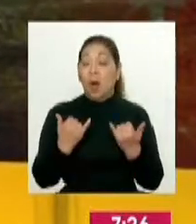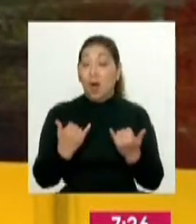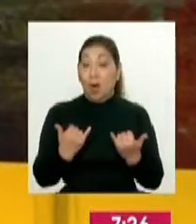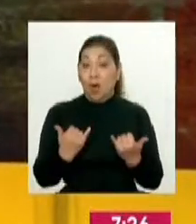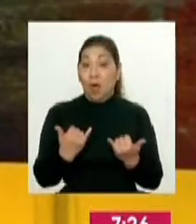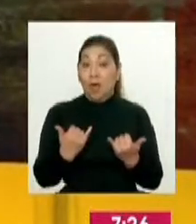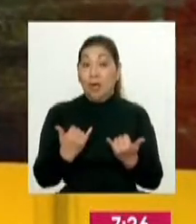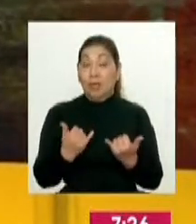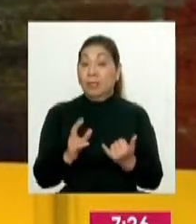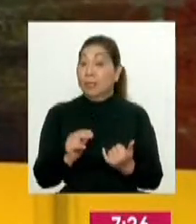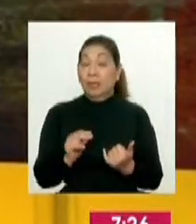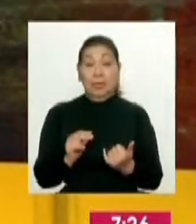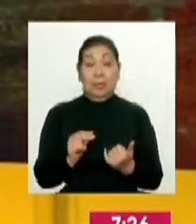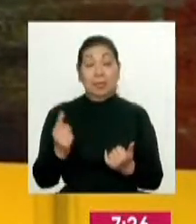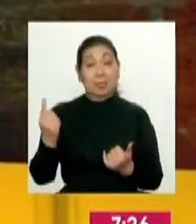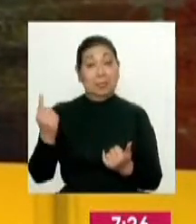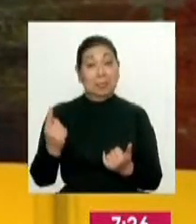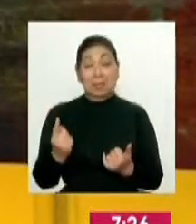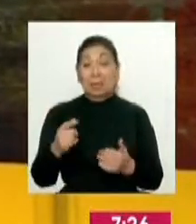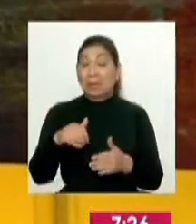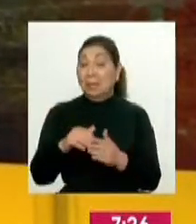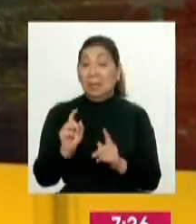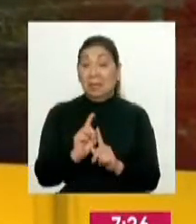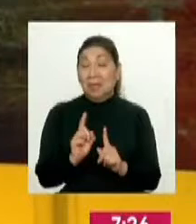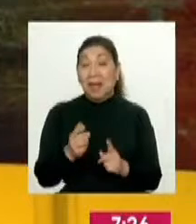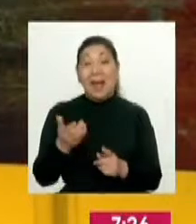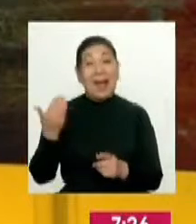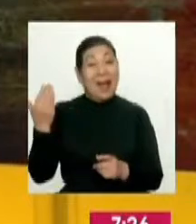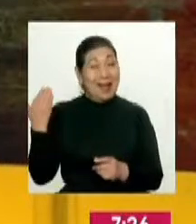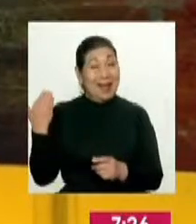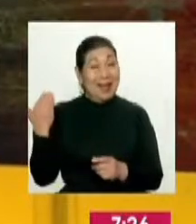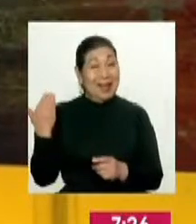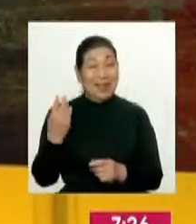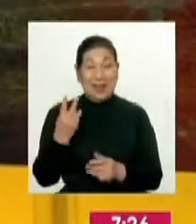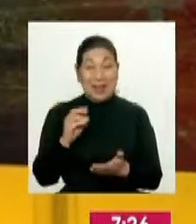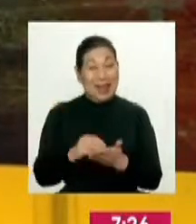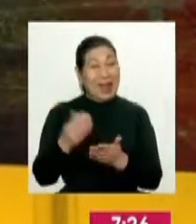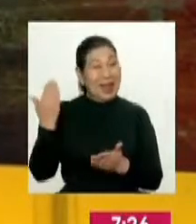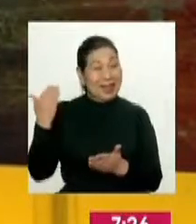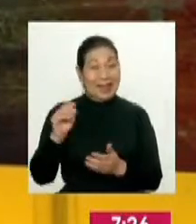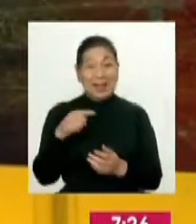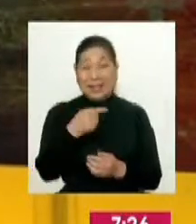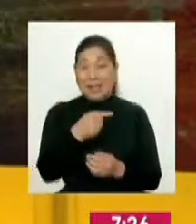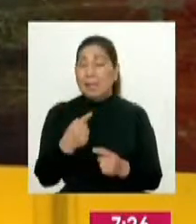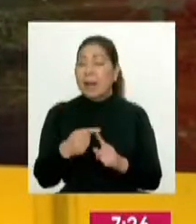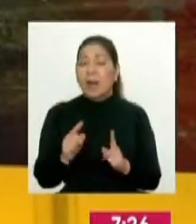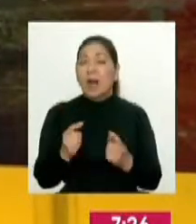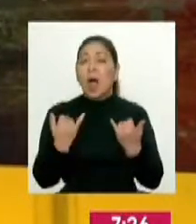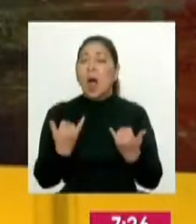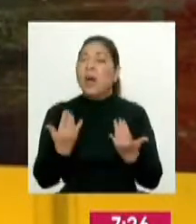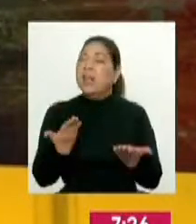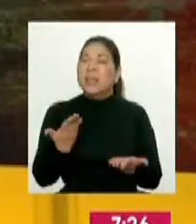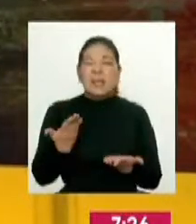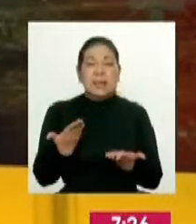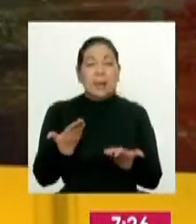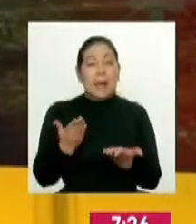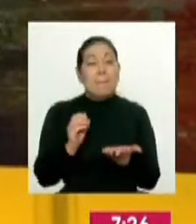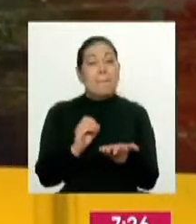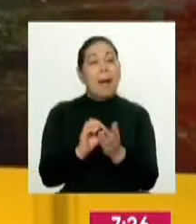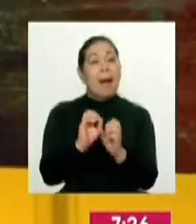no vamos a tener un candidato a la alcaldía de Lima, como ha ocurrido ya en dos ocasiones esta semana, sino vamos a entrar a la